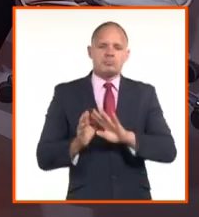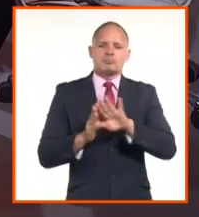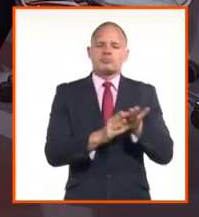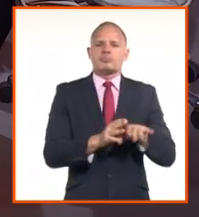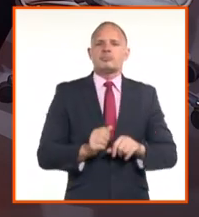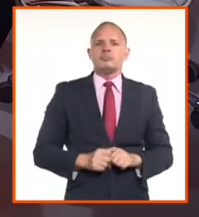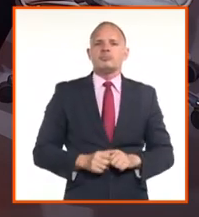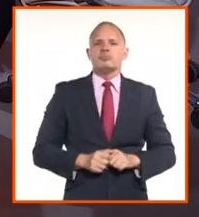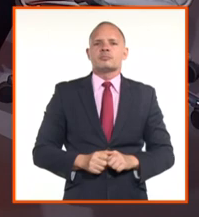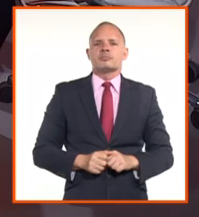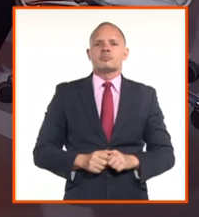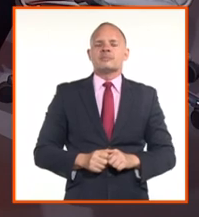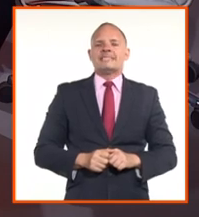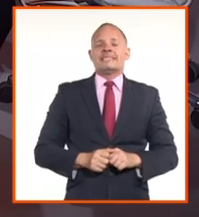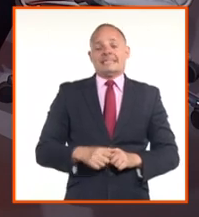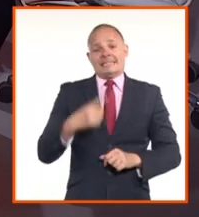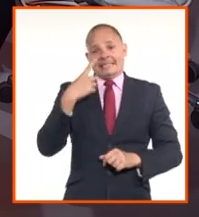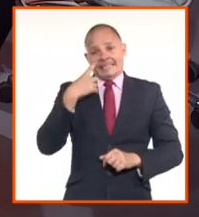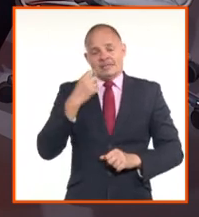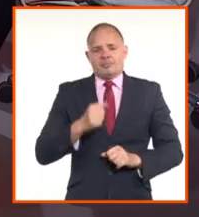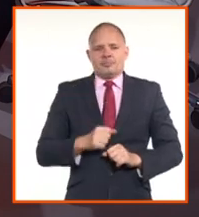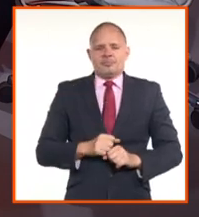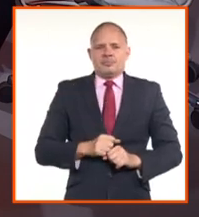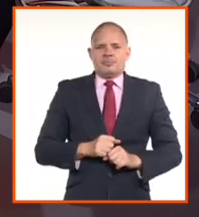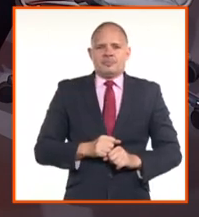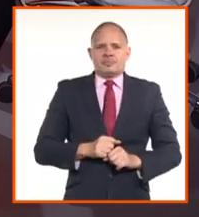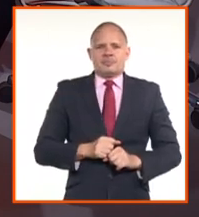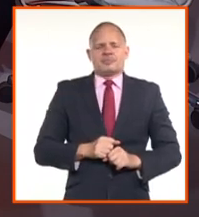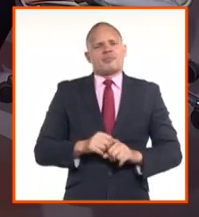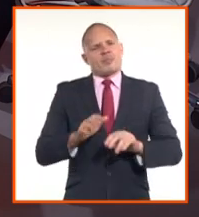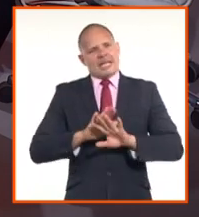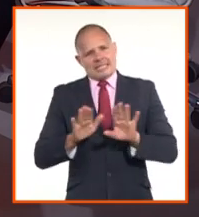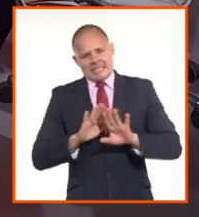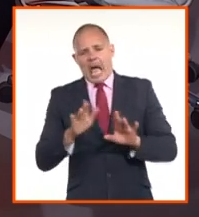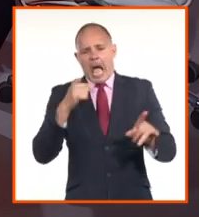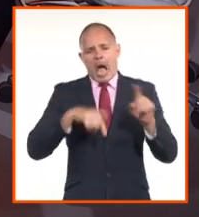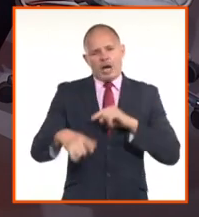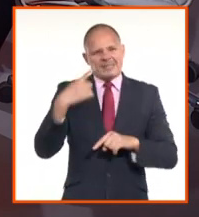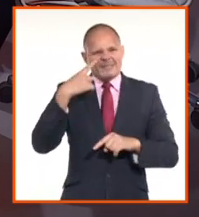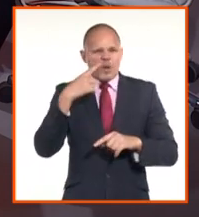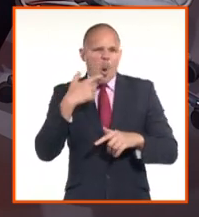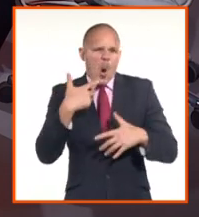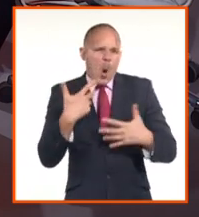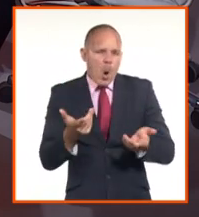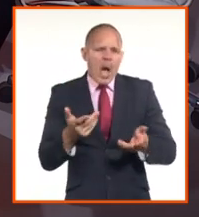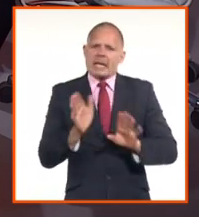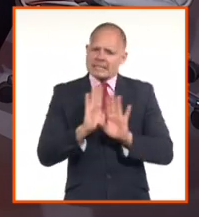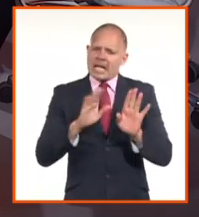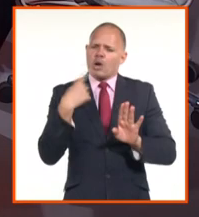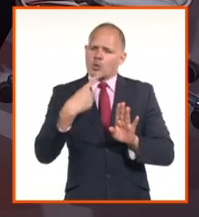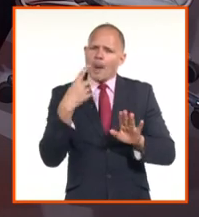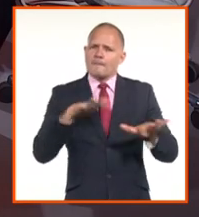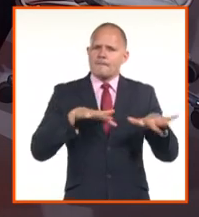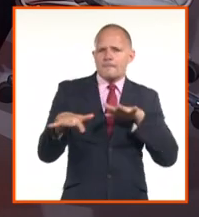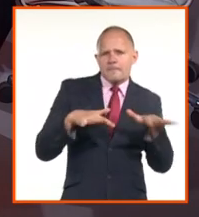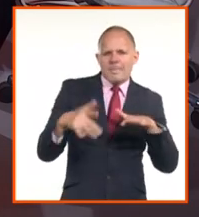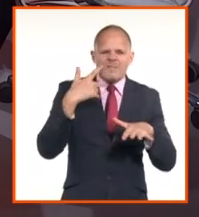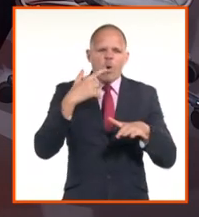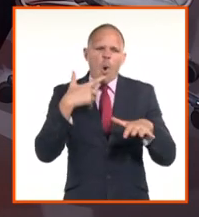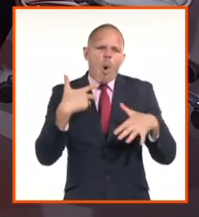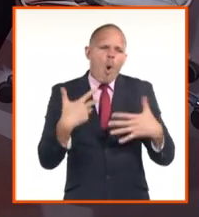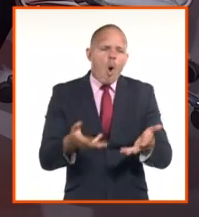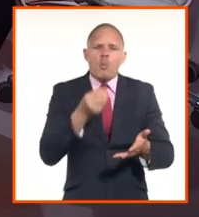cerradito el rango porque no estábamos potenciando precisamente este tipo de operaciones que se hacen por la vía